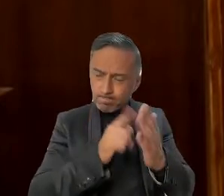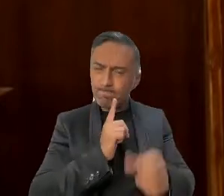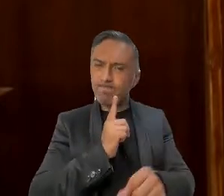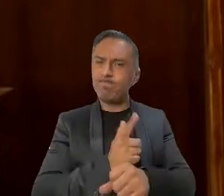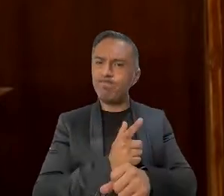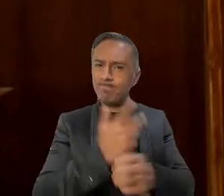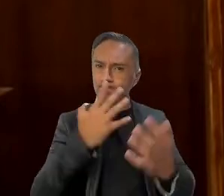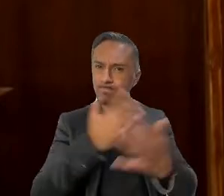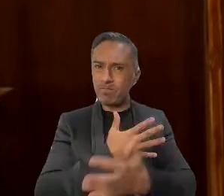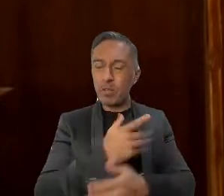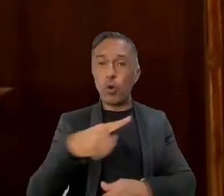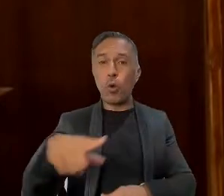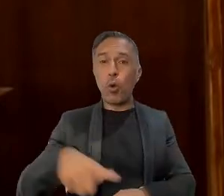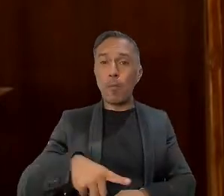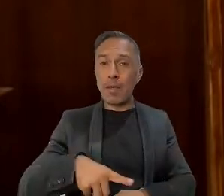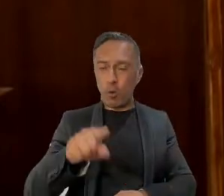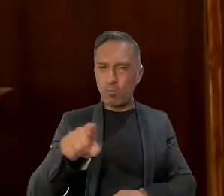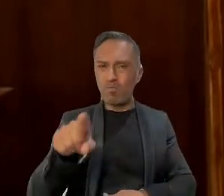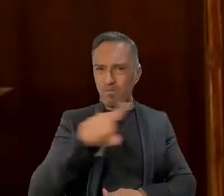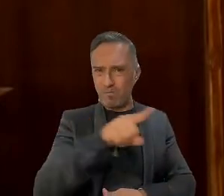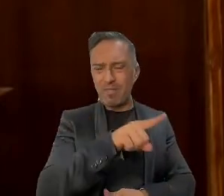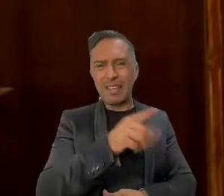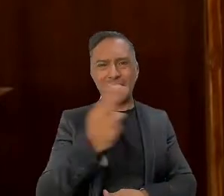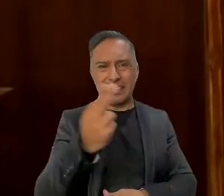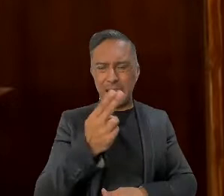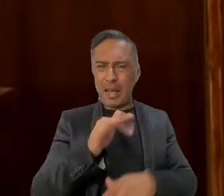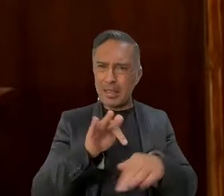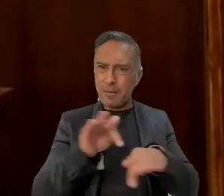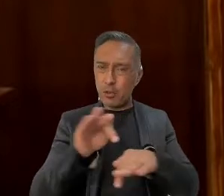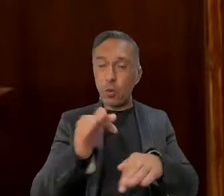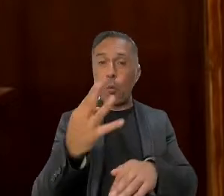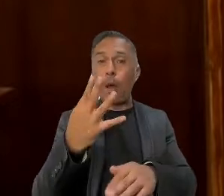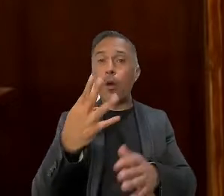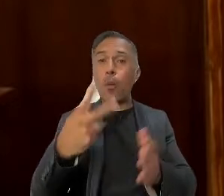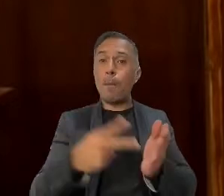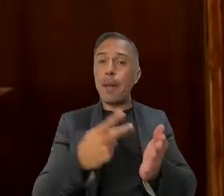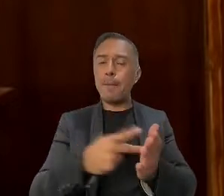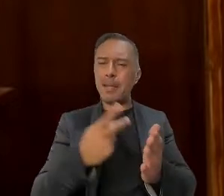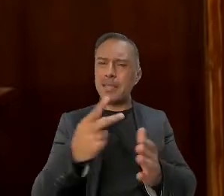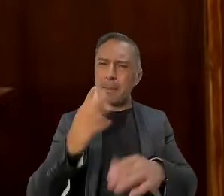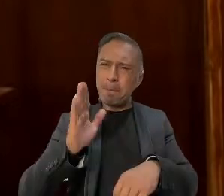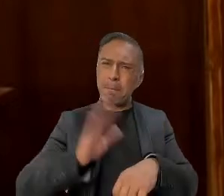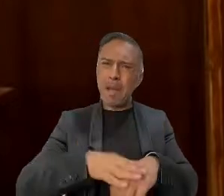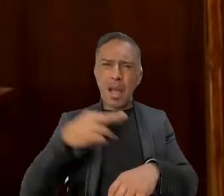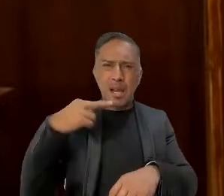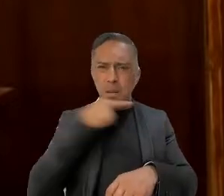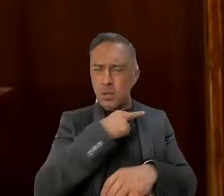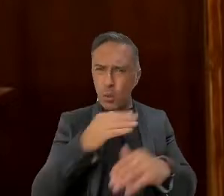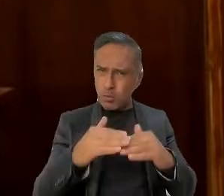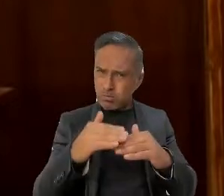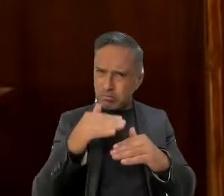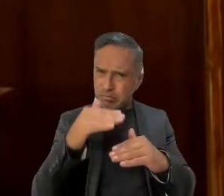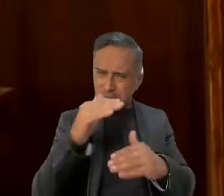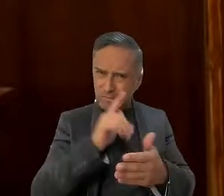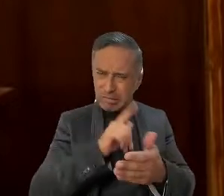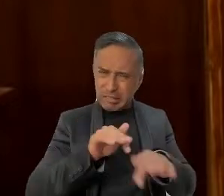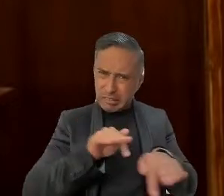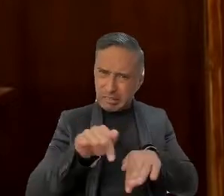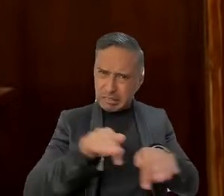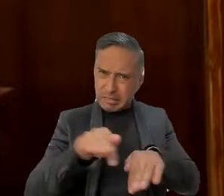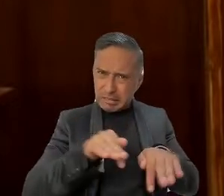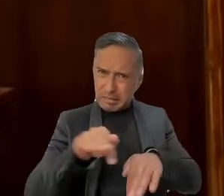deben de trabajar un promedio de cuatro veces más rápido para cumplir los